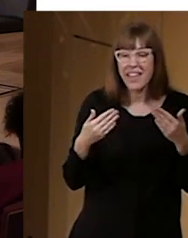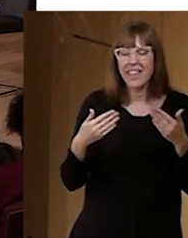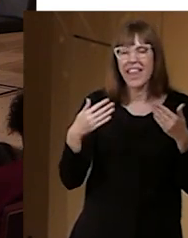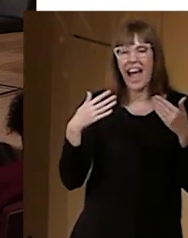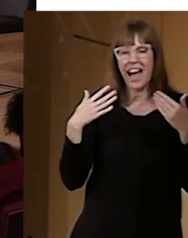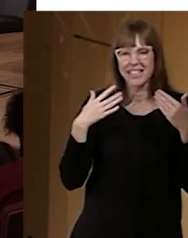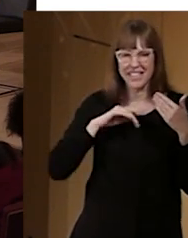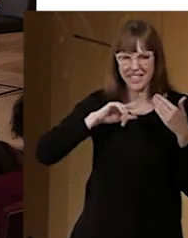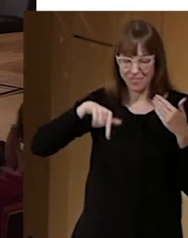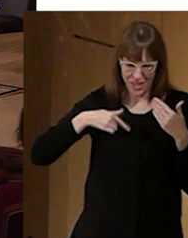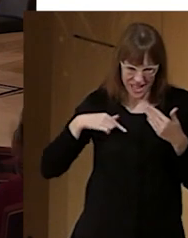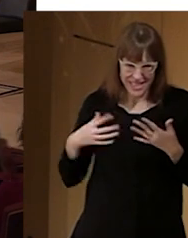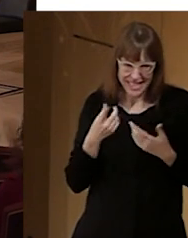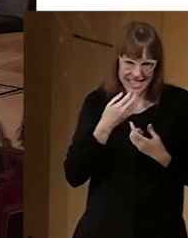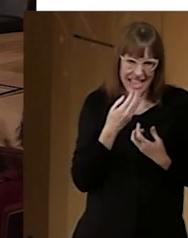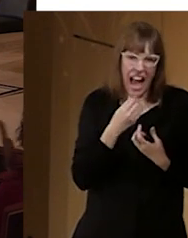disposición.